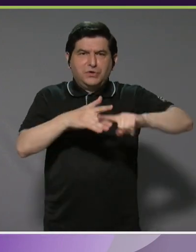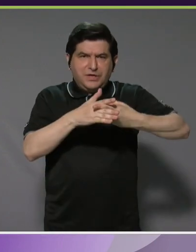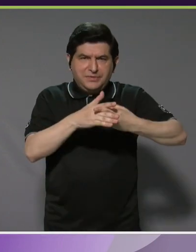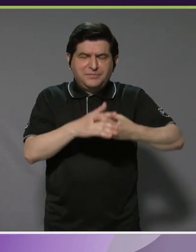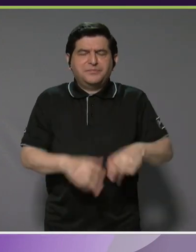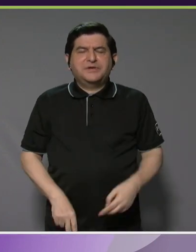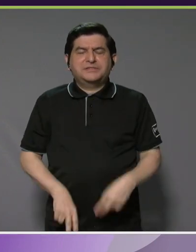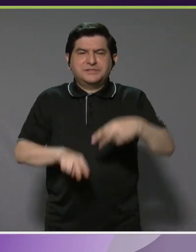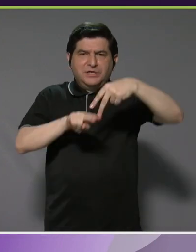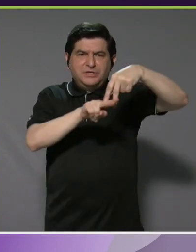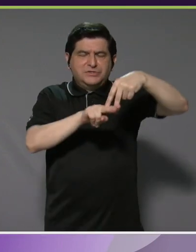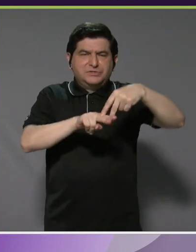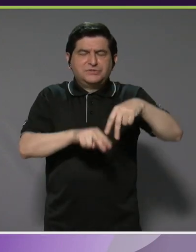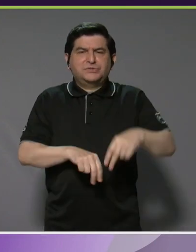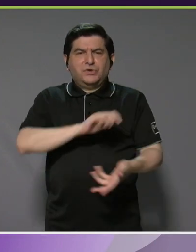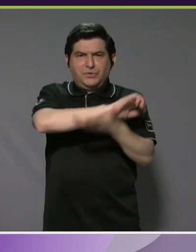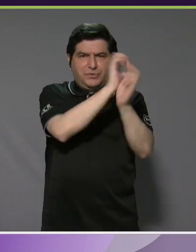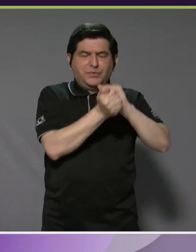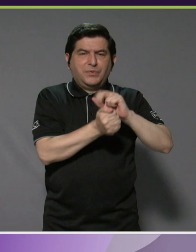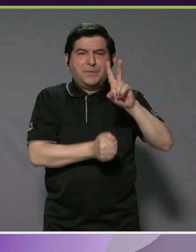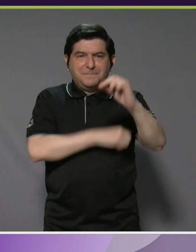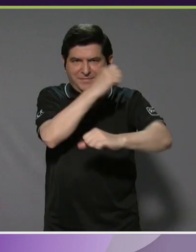en el surf adaptado a los 20 años.